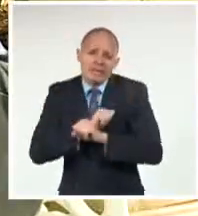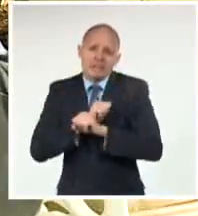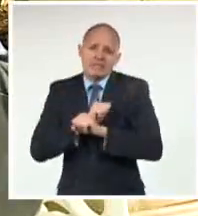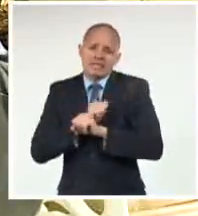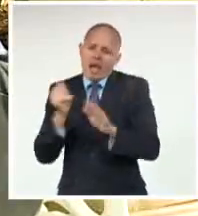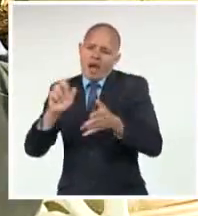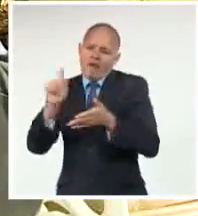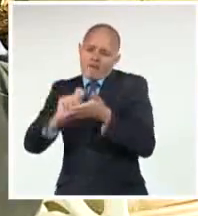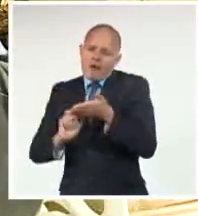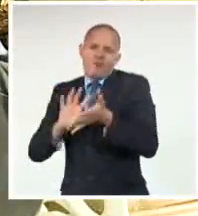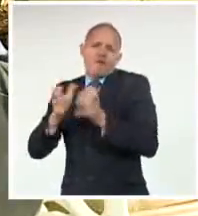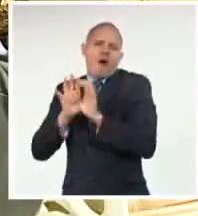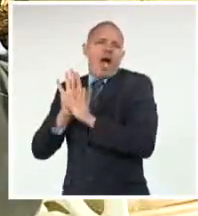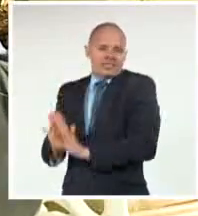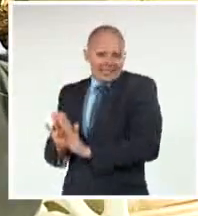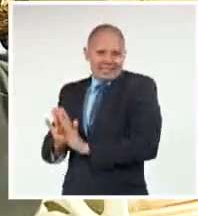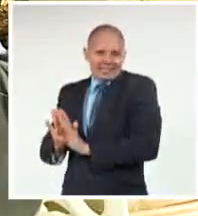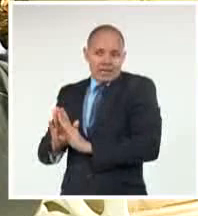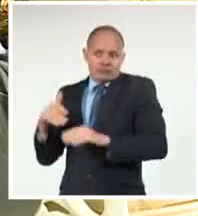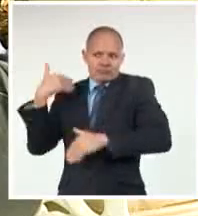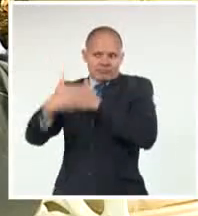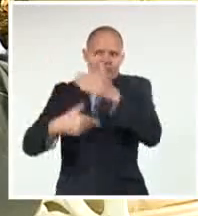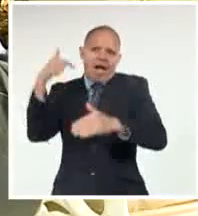determinada Por una manera